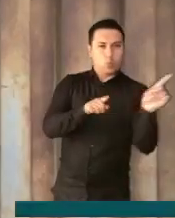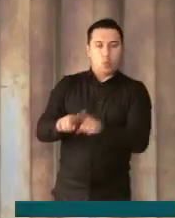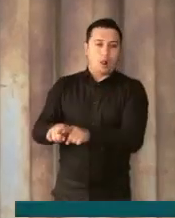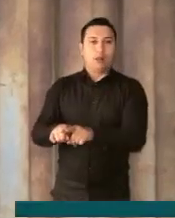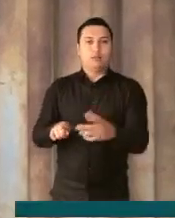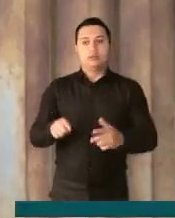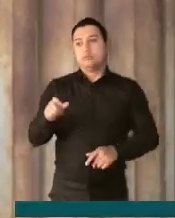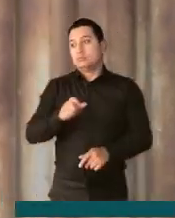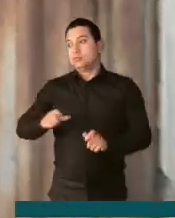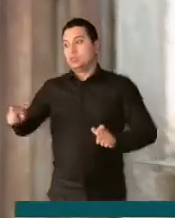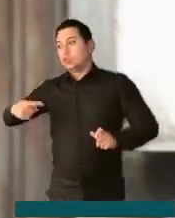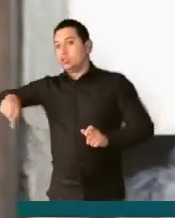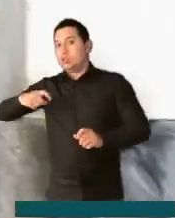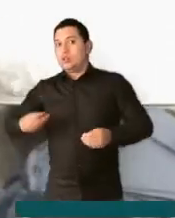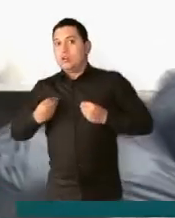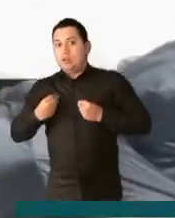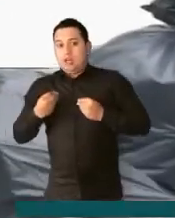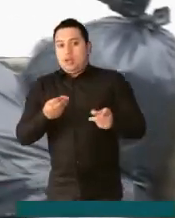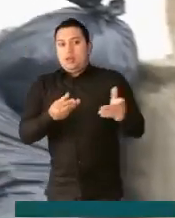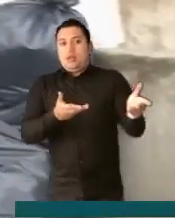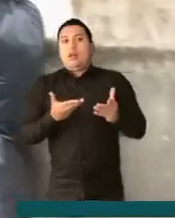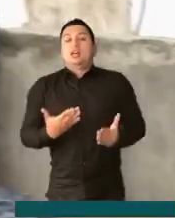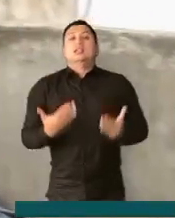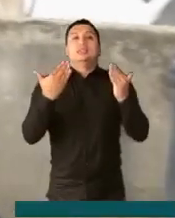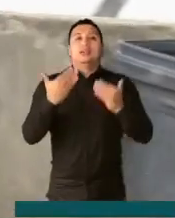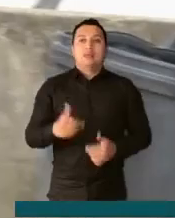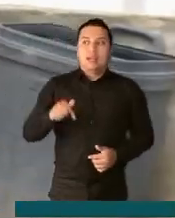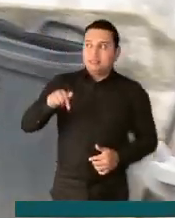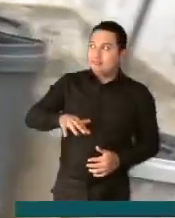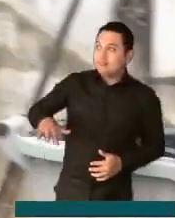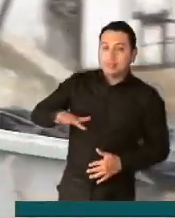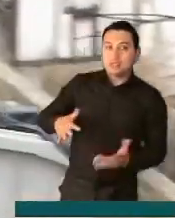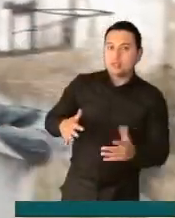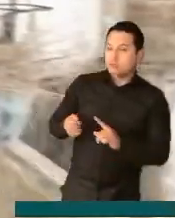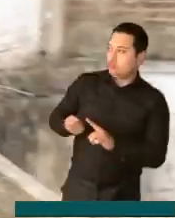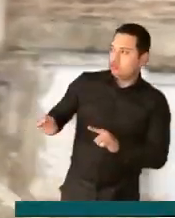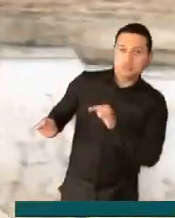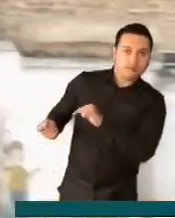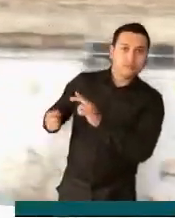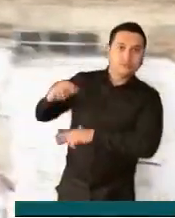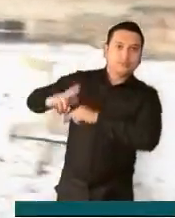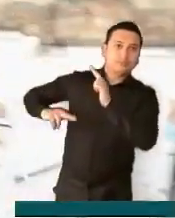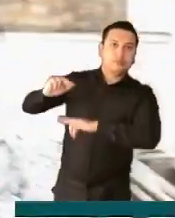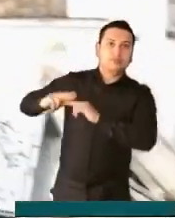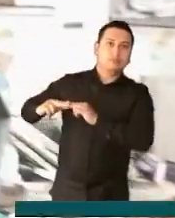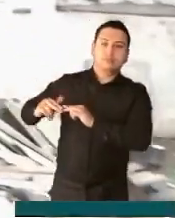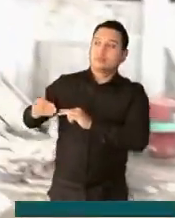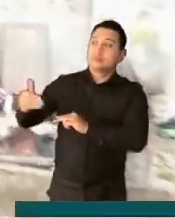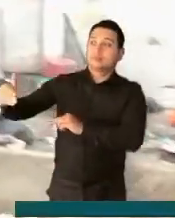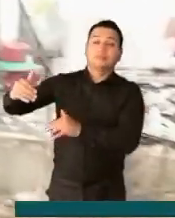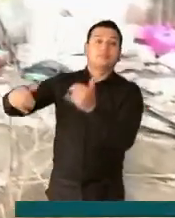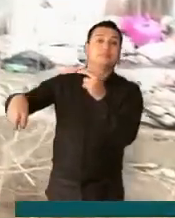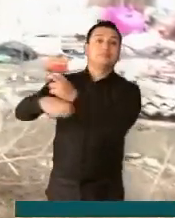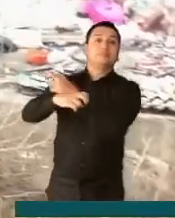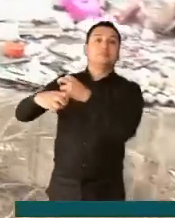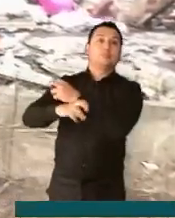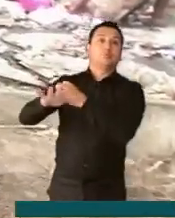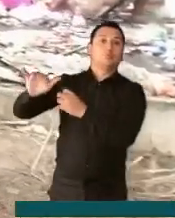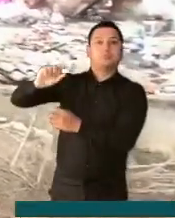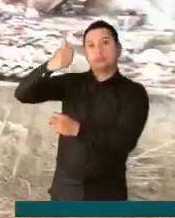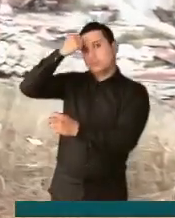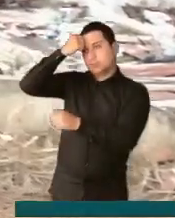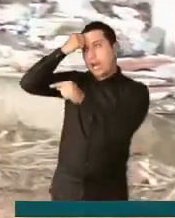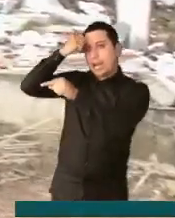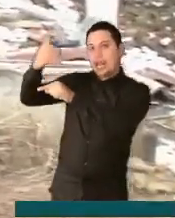Acá en este punto será construida la Casa de Justicia, ubicada a una cuadra del Parque Principal, la cual será la primera del oriente